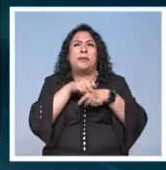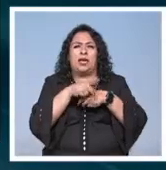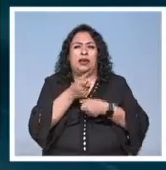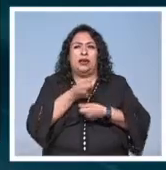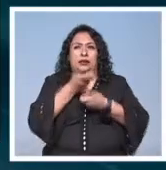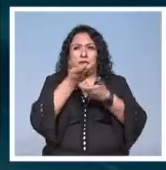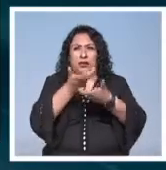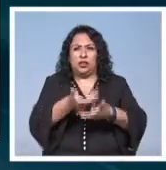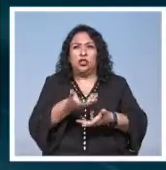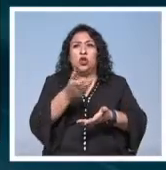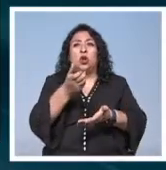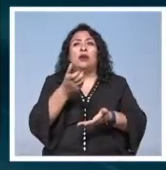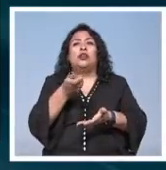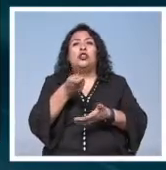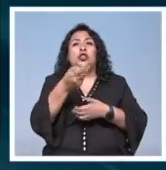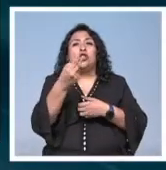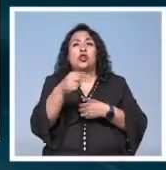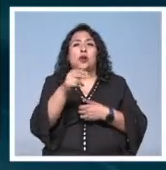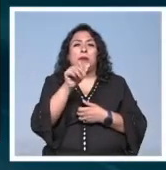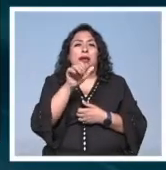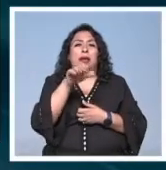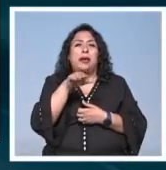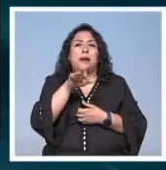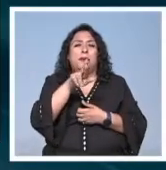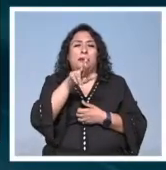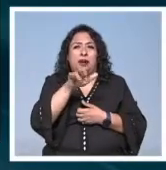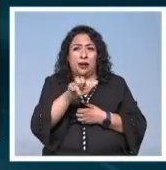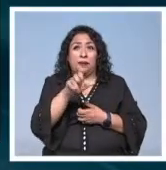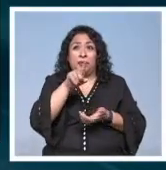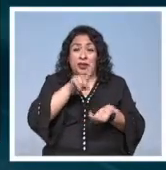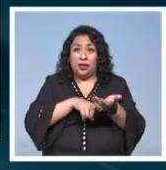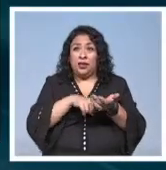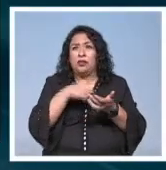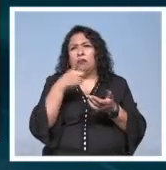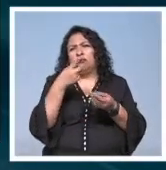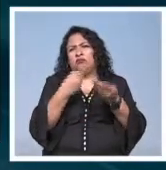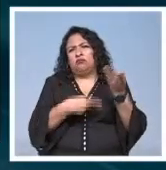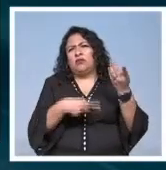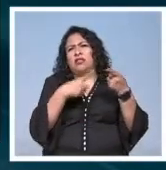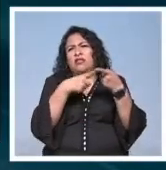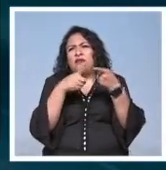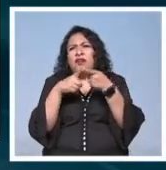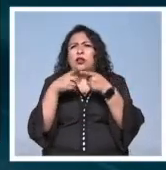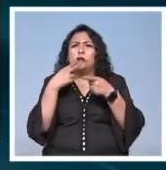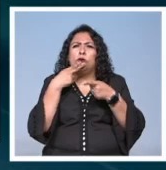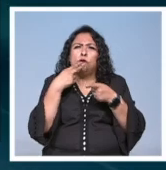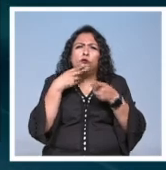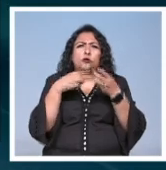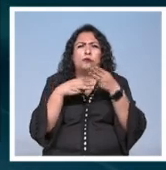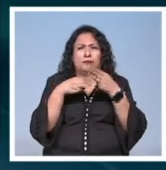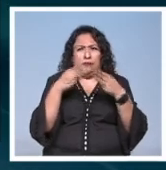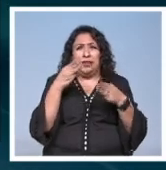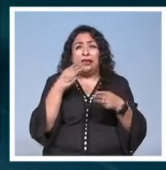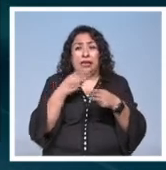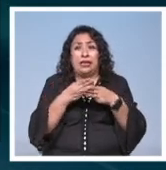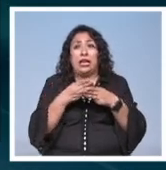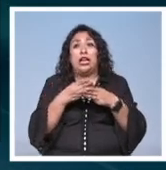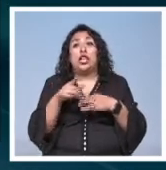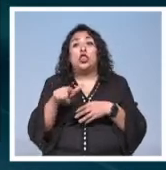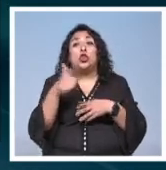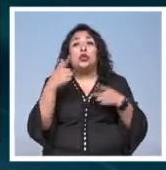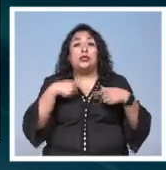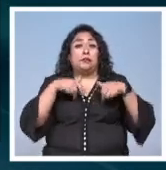expresivo bajo el seudónimo de AMRA a través de una gran variedad de medios y materiales 12